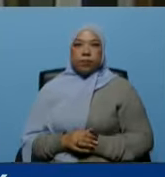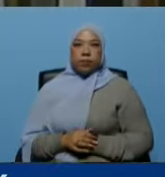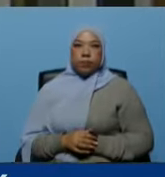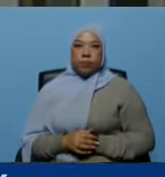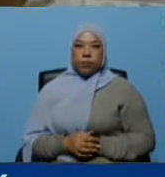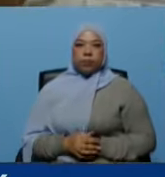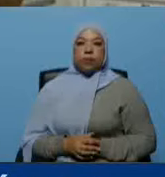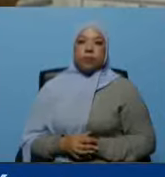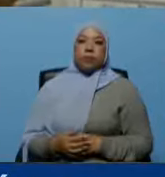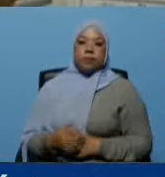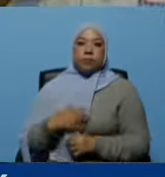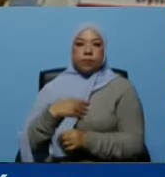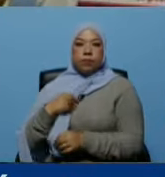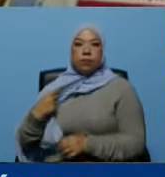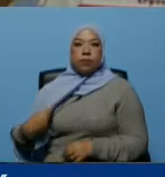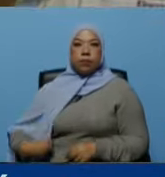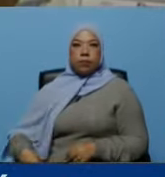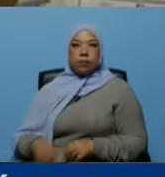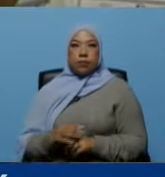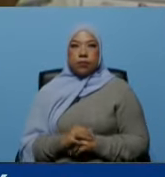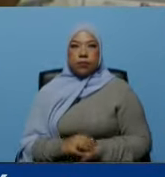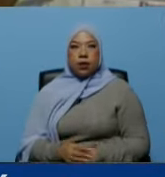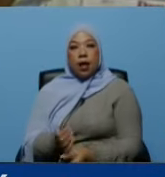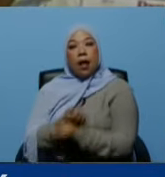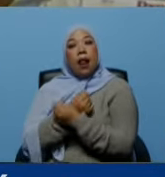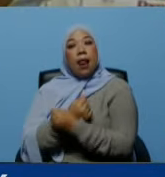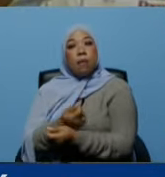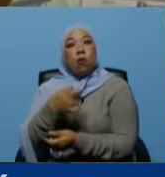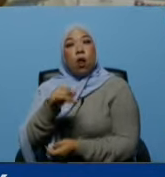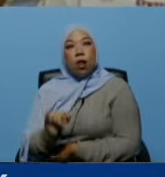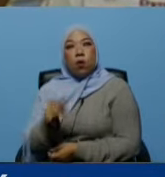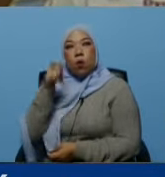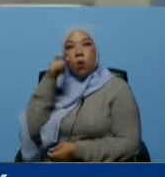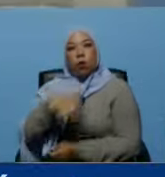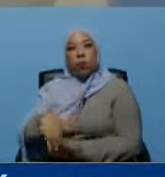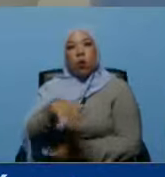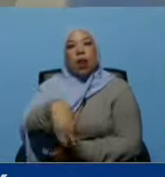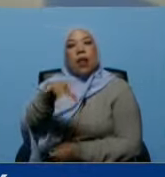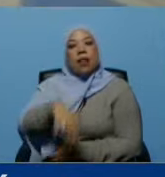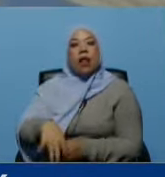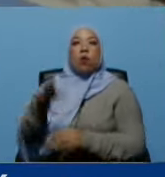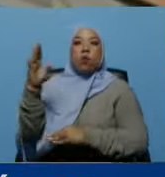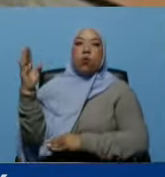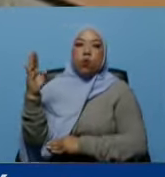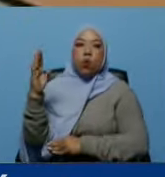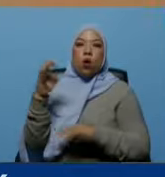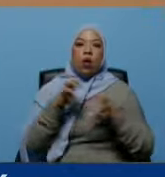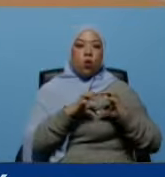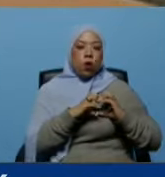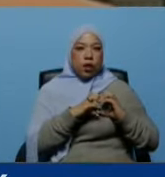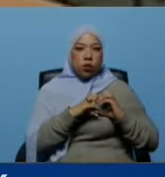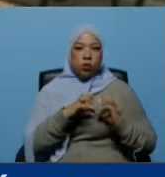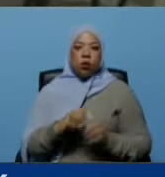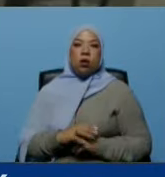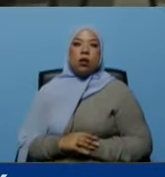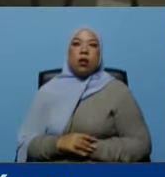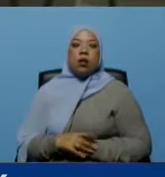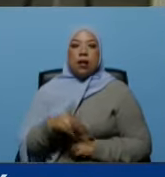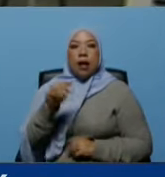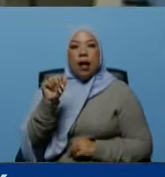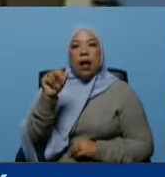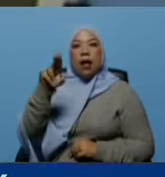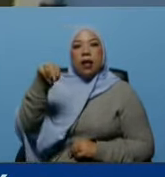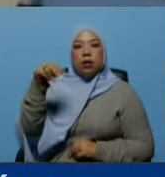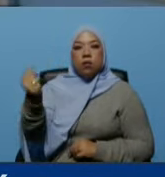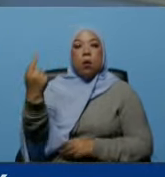que muestra presidente el amor que usted tiene por el pueblo del estado Lara esto está en el corazón de Anasoto